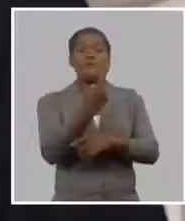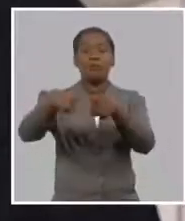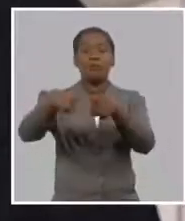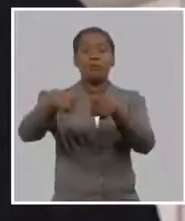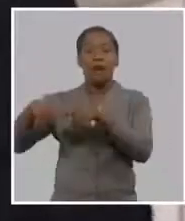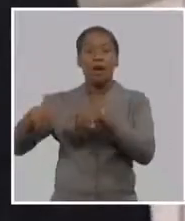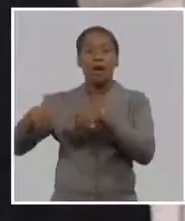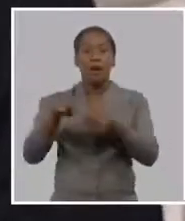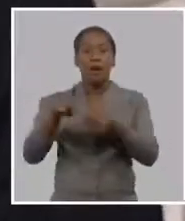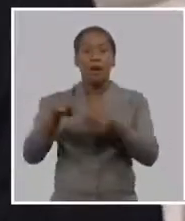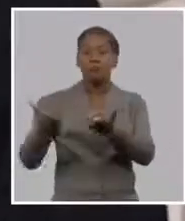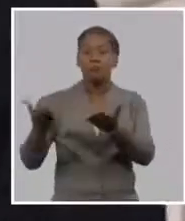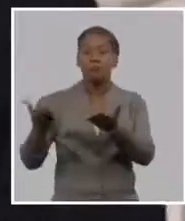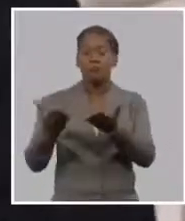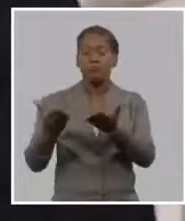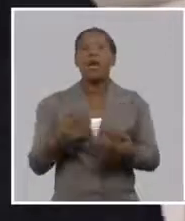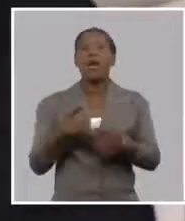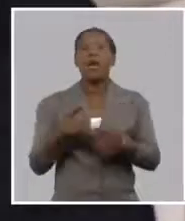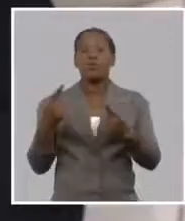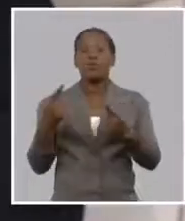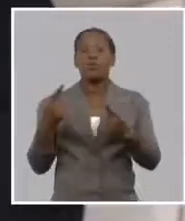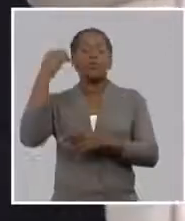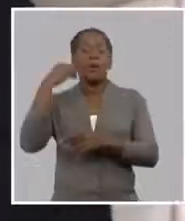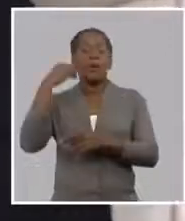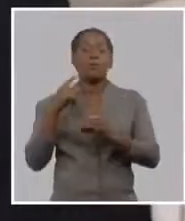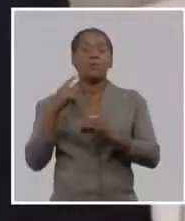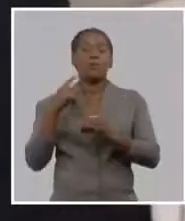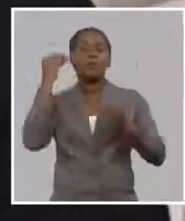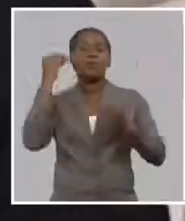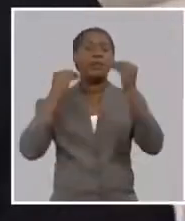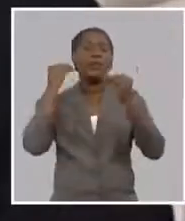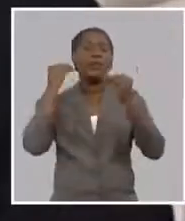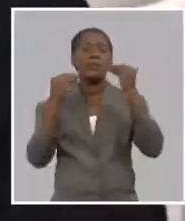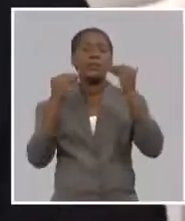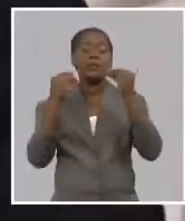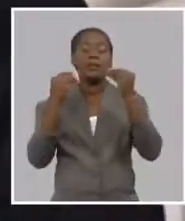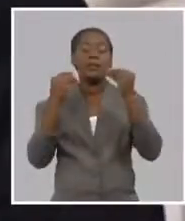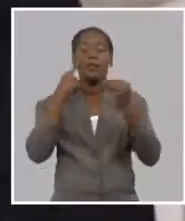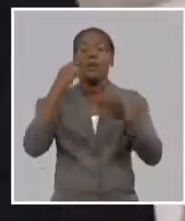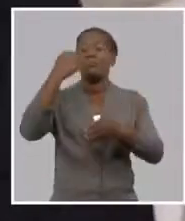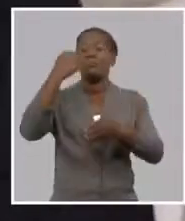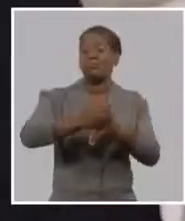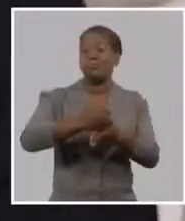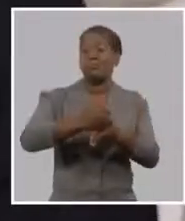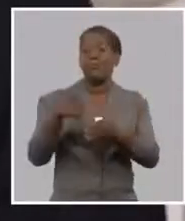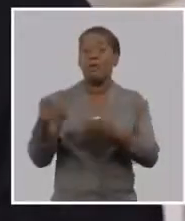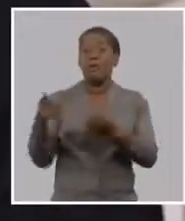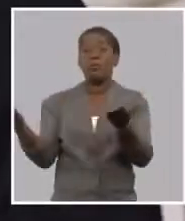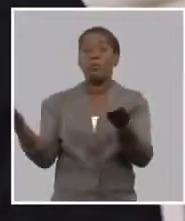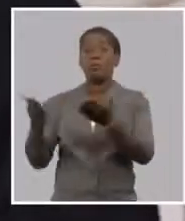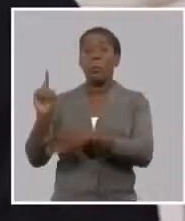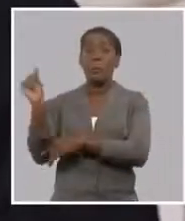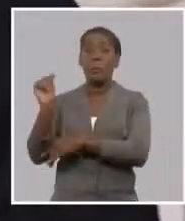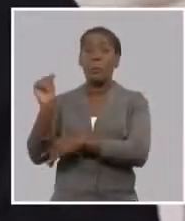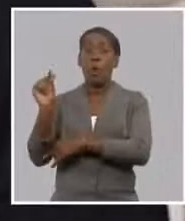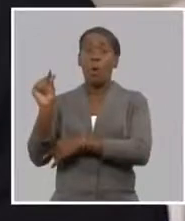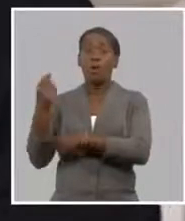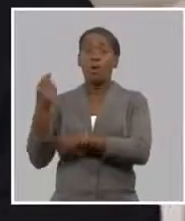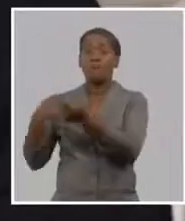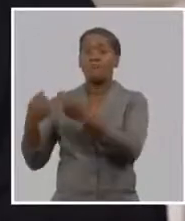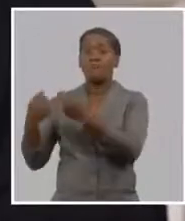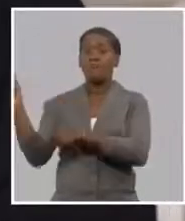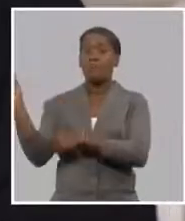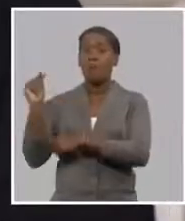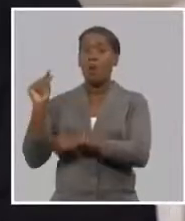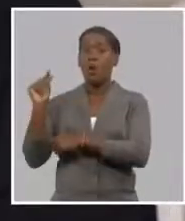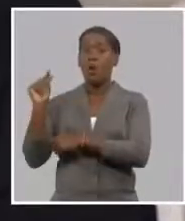junto al productor y también evaluando cómo el seguro va a incorporar los rendimientos en su póliza de seguro bueno